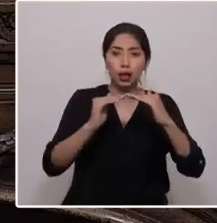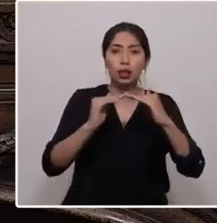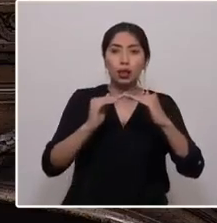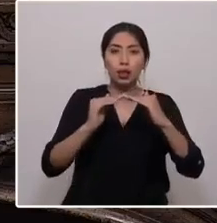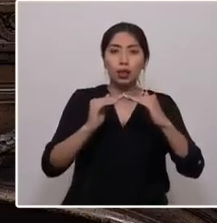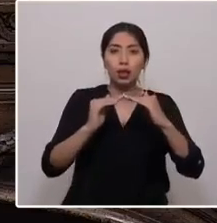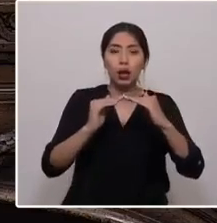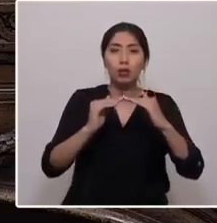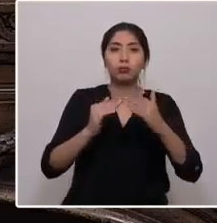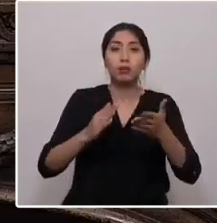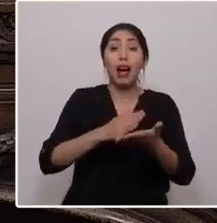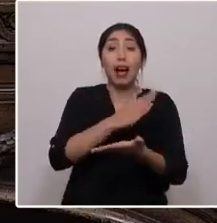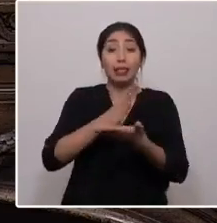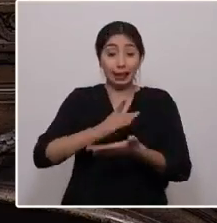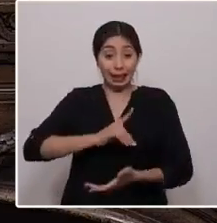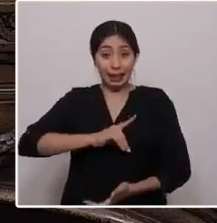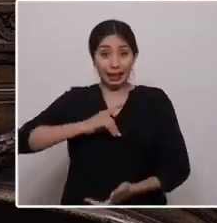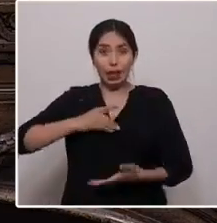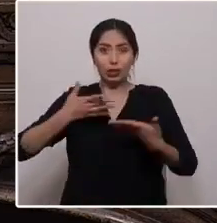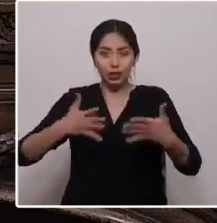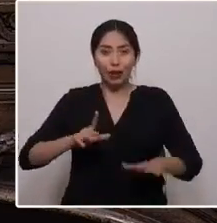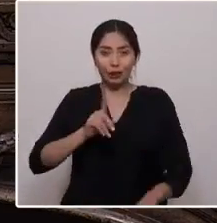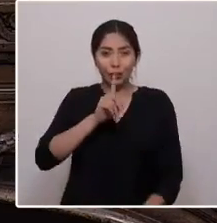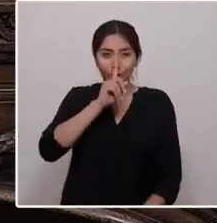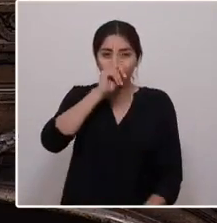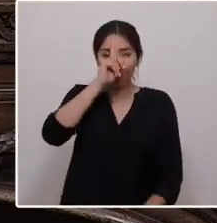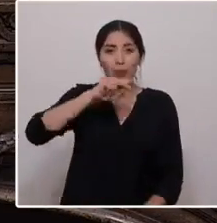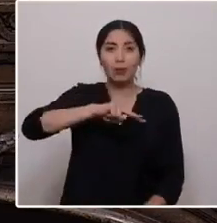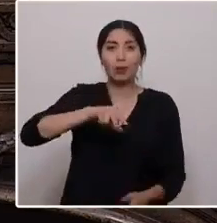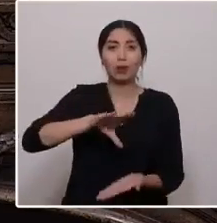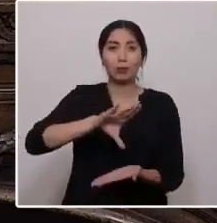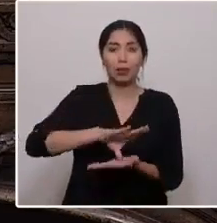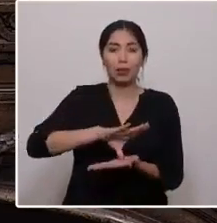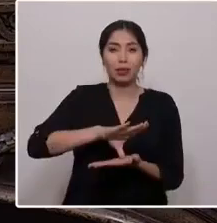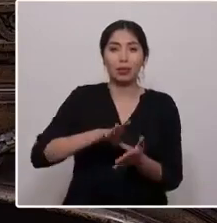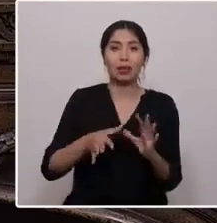hasta que la dignidad sea costumbre en nuestro país. Gracias.